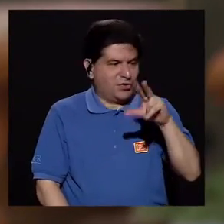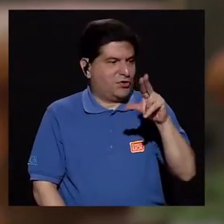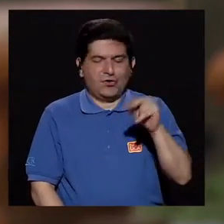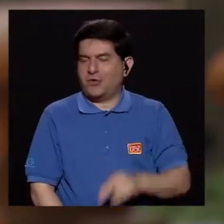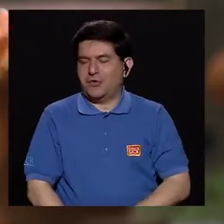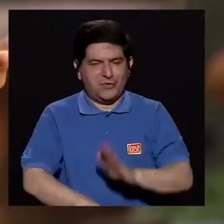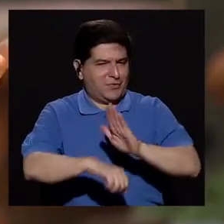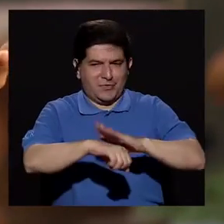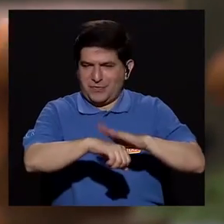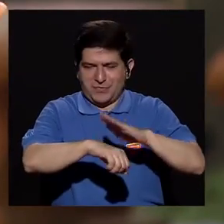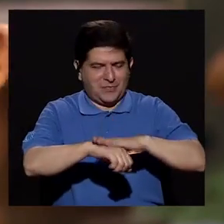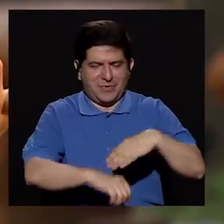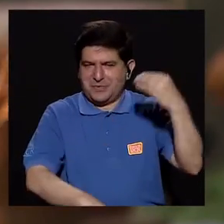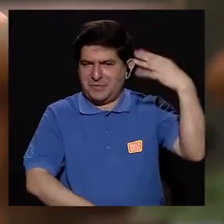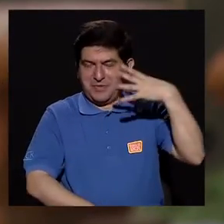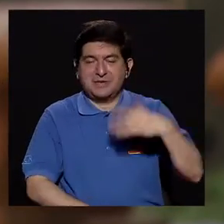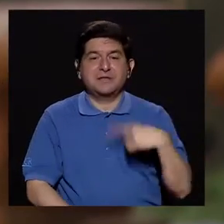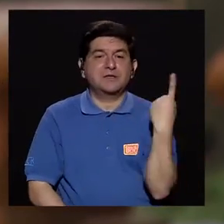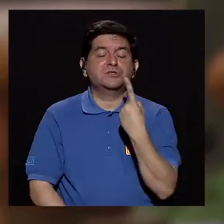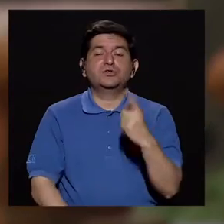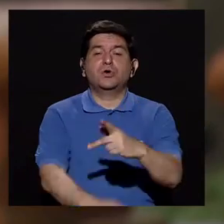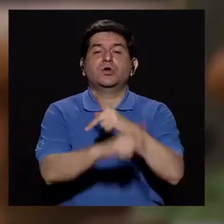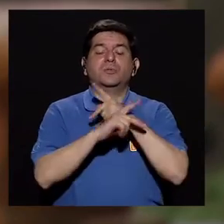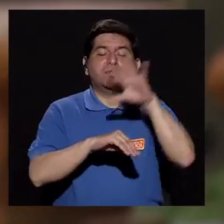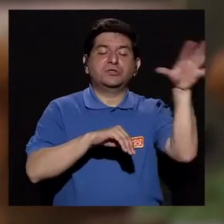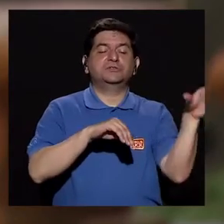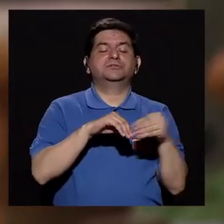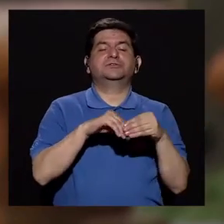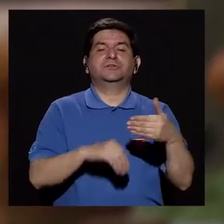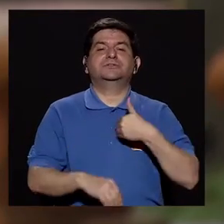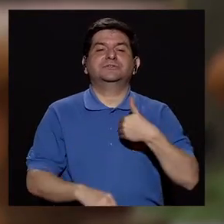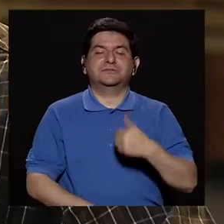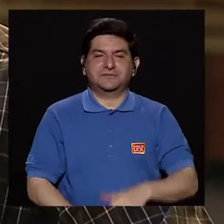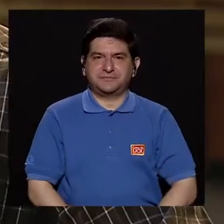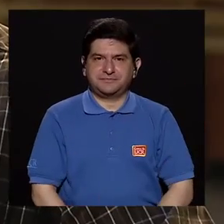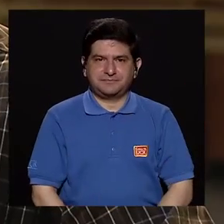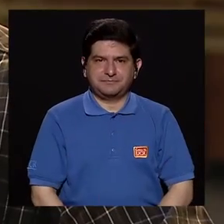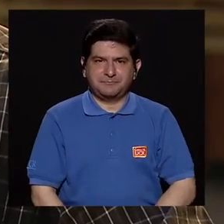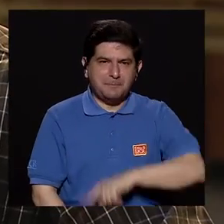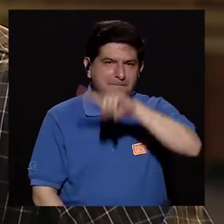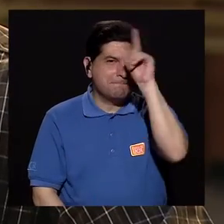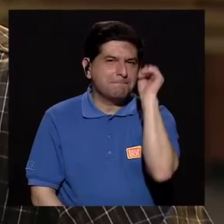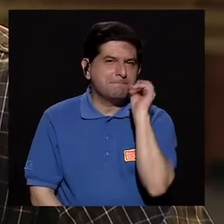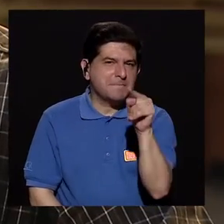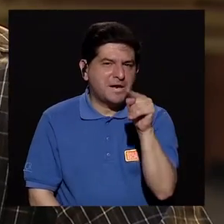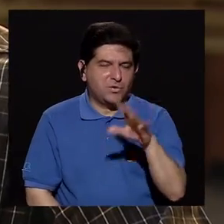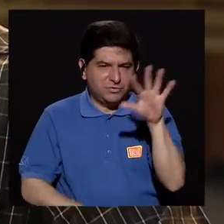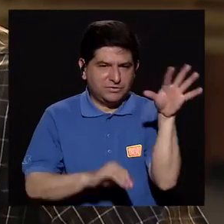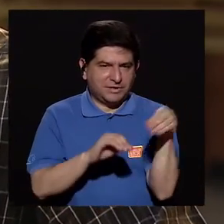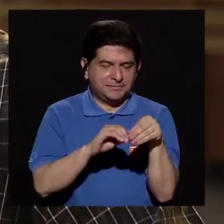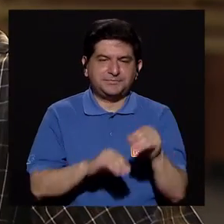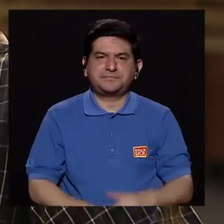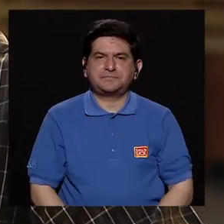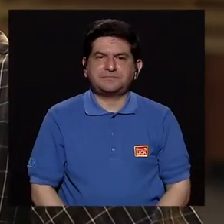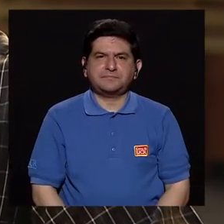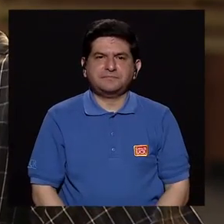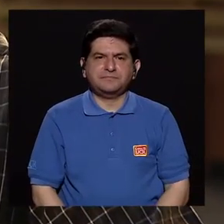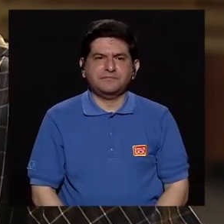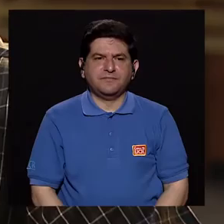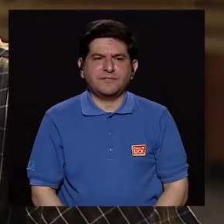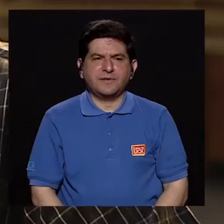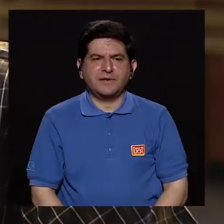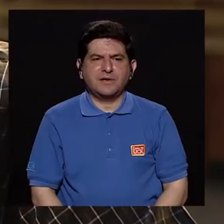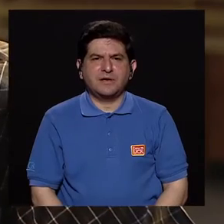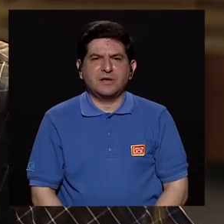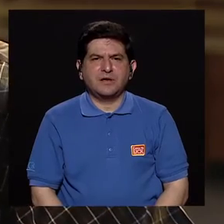No, no, no, no es un permiso para asolearse, es una protección extra que usted tiene. Doctora, y una pregunta más, ¿existe